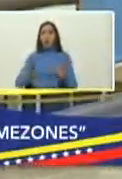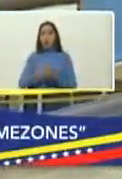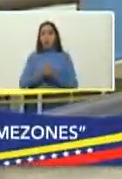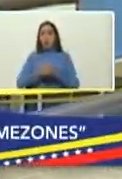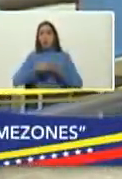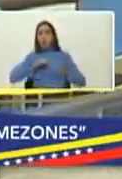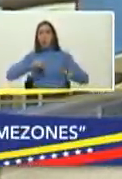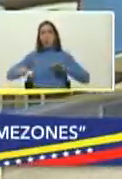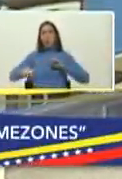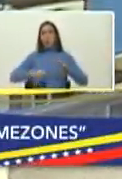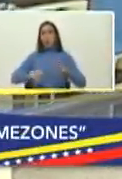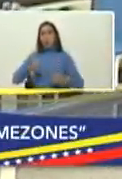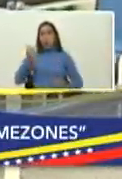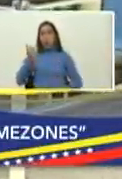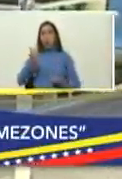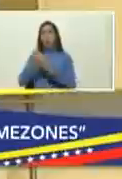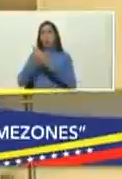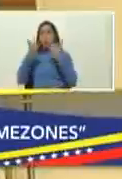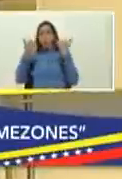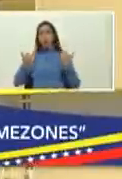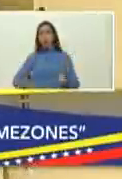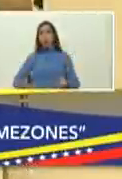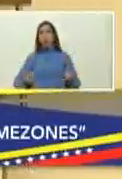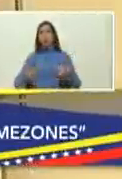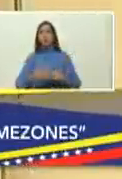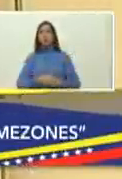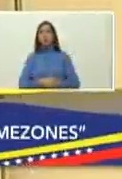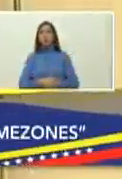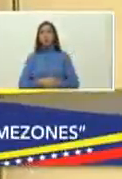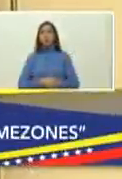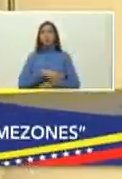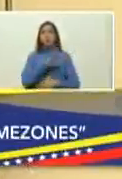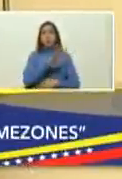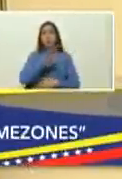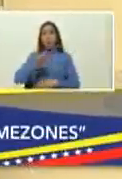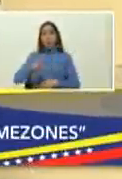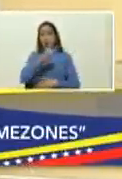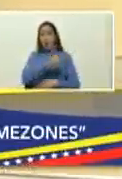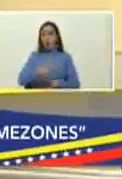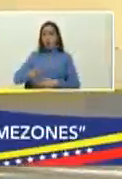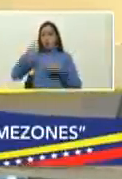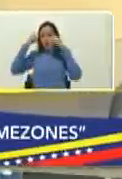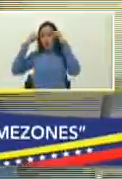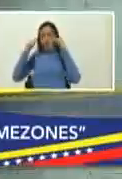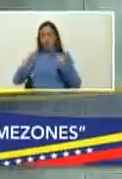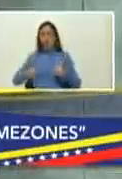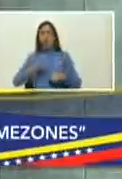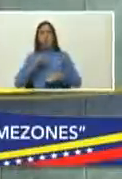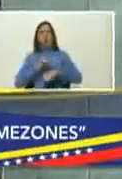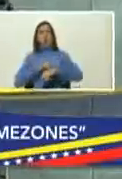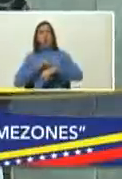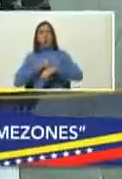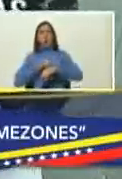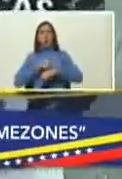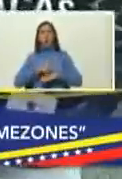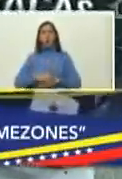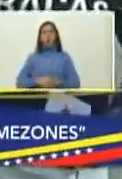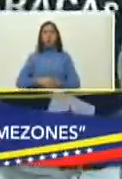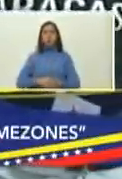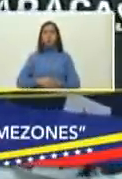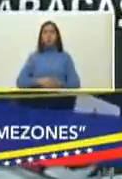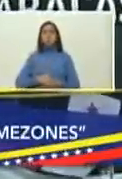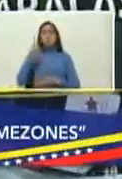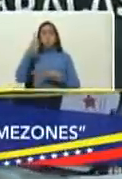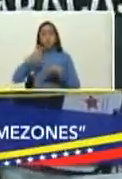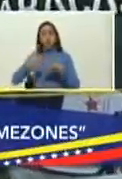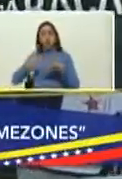Venezuela y nos acompañan aquí nada más y nada menos que 40 profesionales en el área de la salud la doctora la compañera